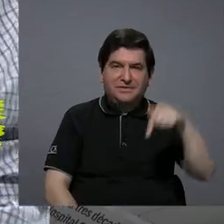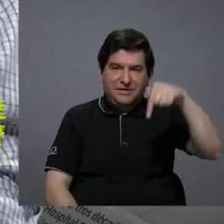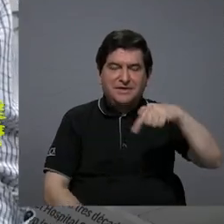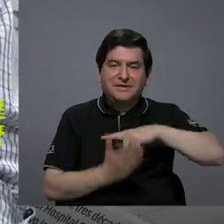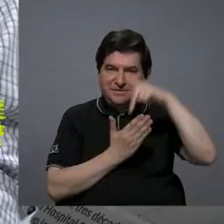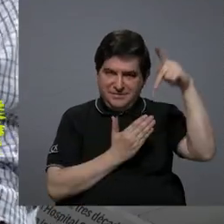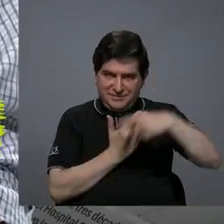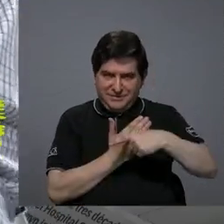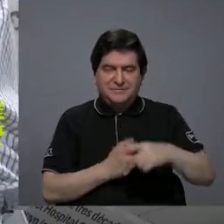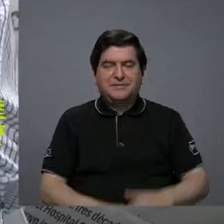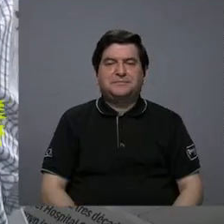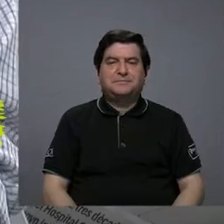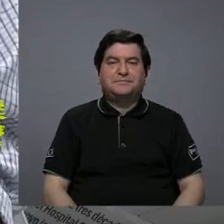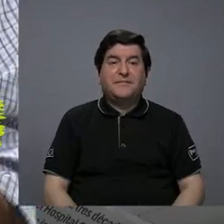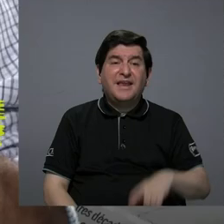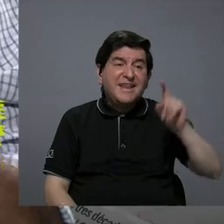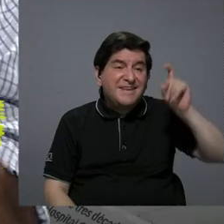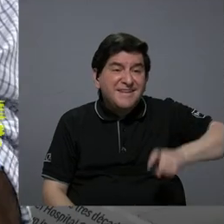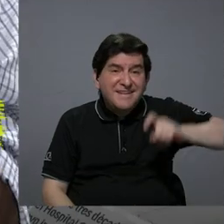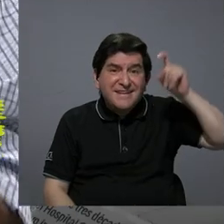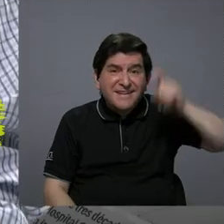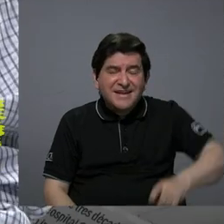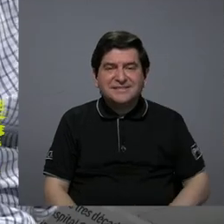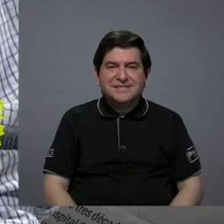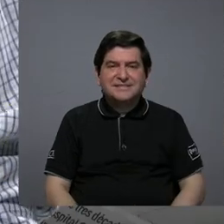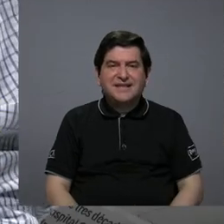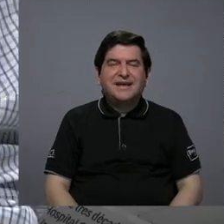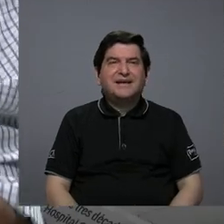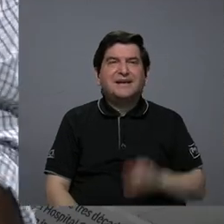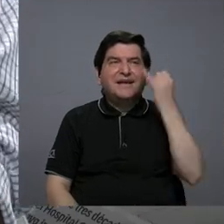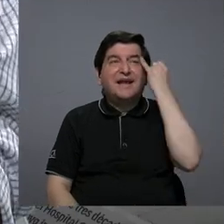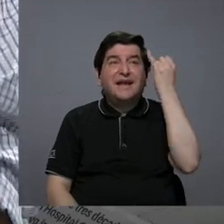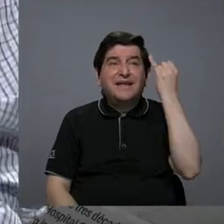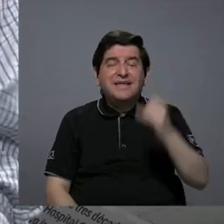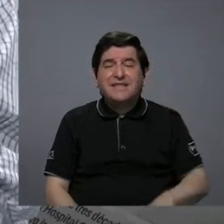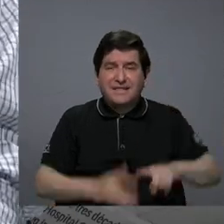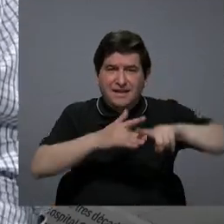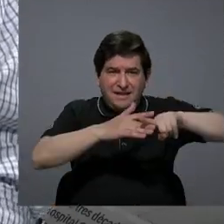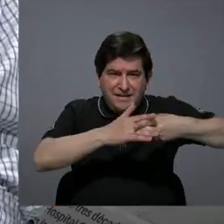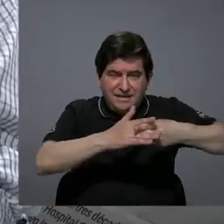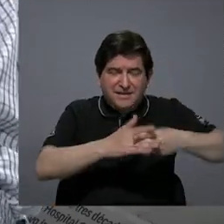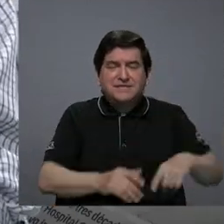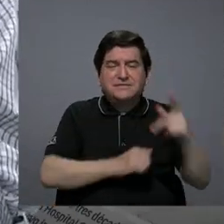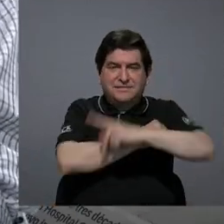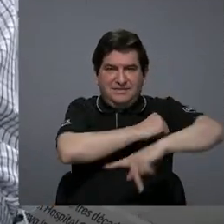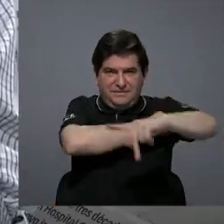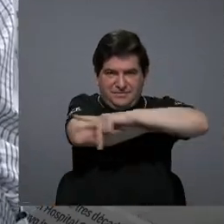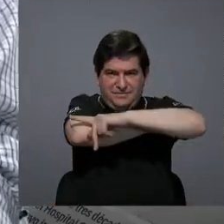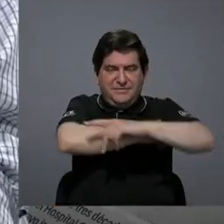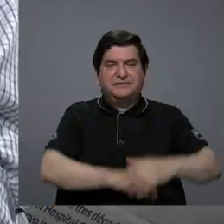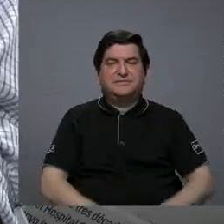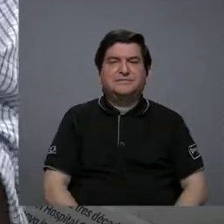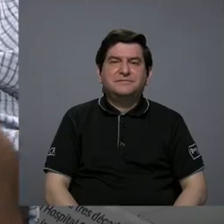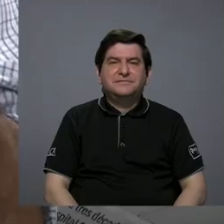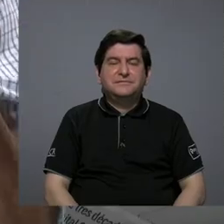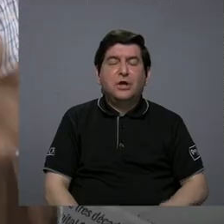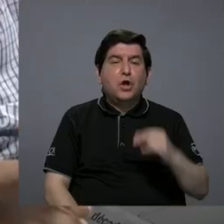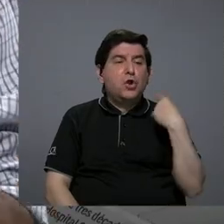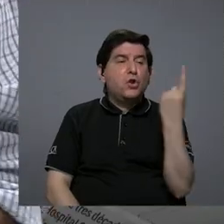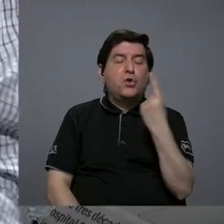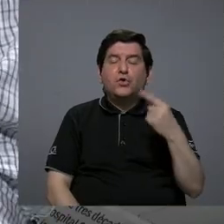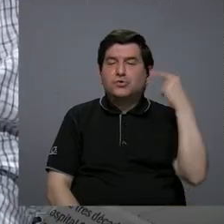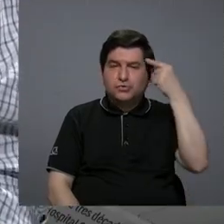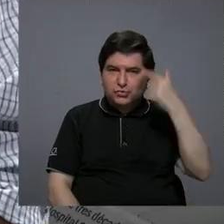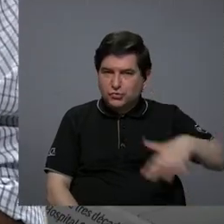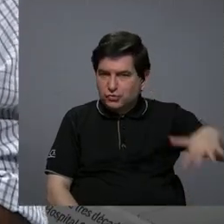compartido con nosotros que esto requiere una gran iniciativa de país o un conjunto de iniciativas de país es decir esto no es solo del